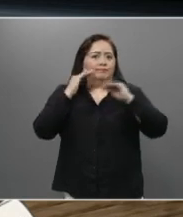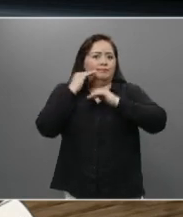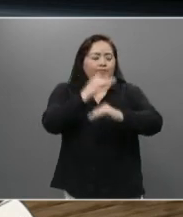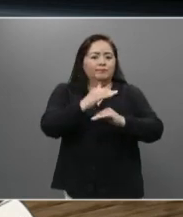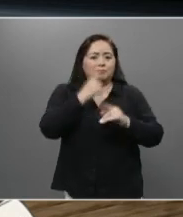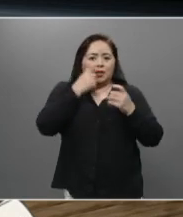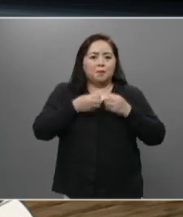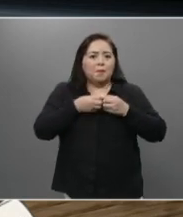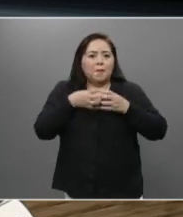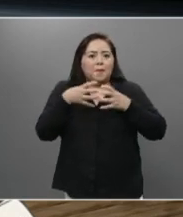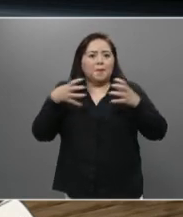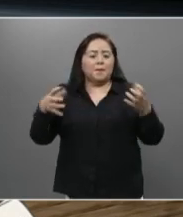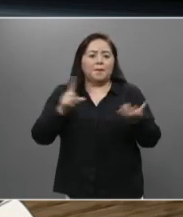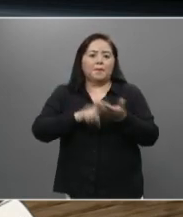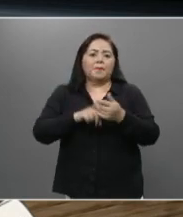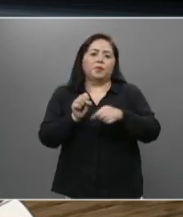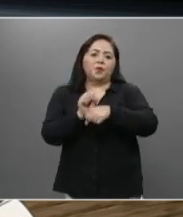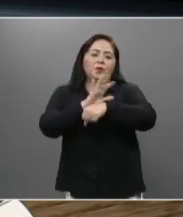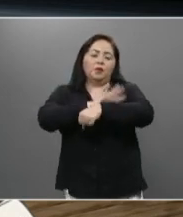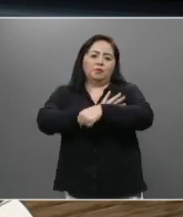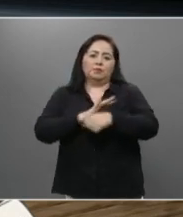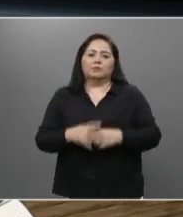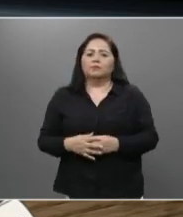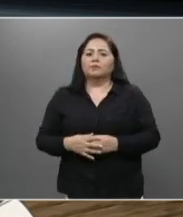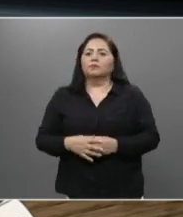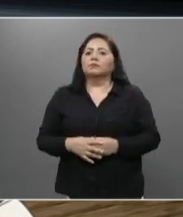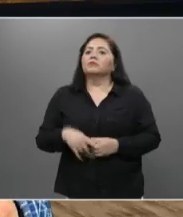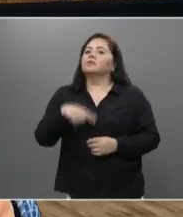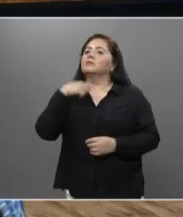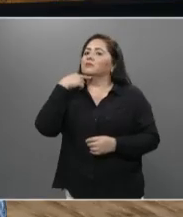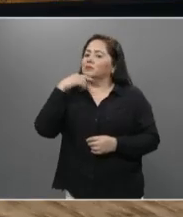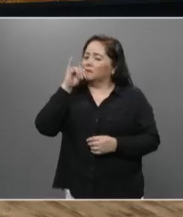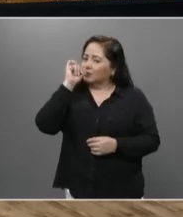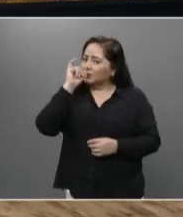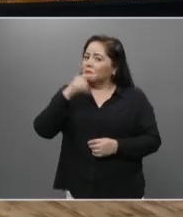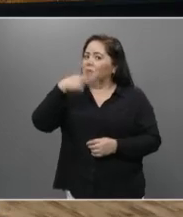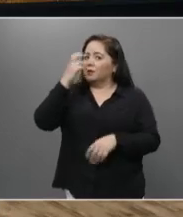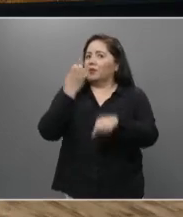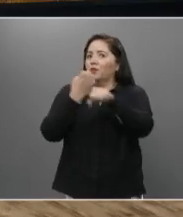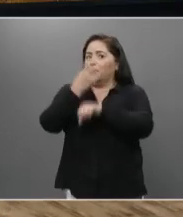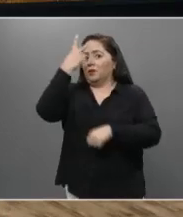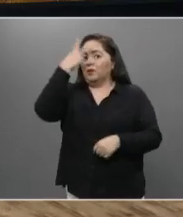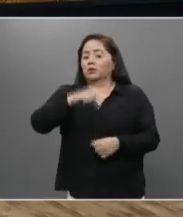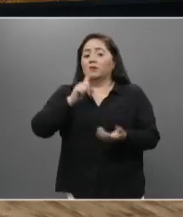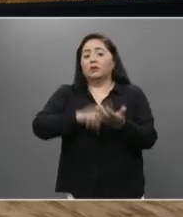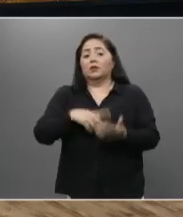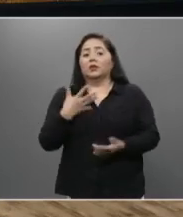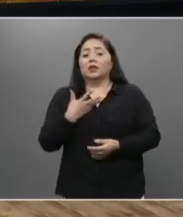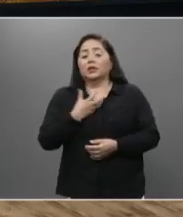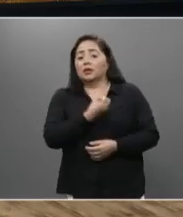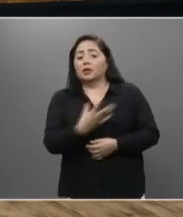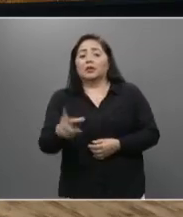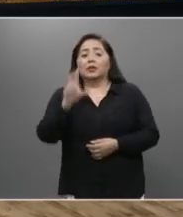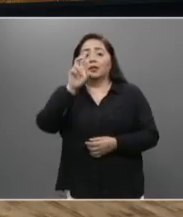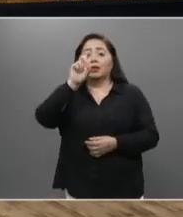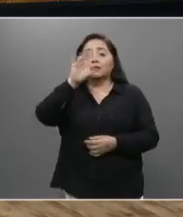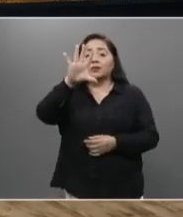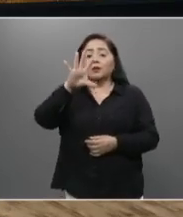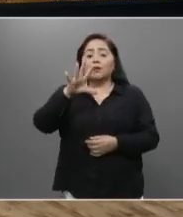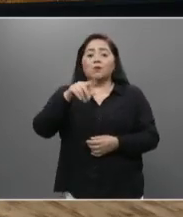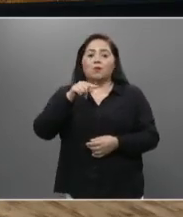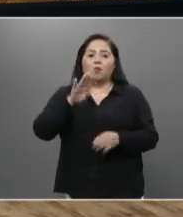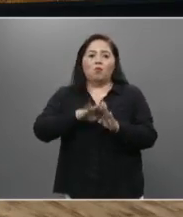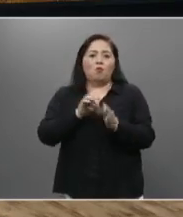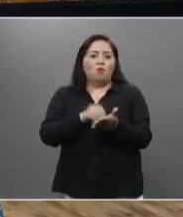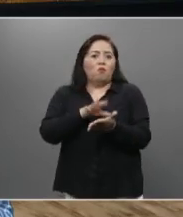expansión del coronavirus. Sí, bueno, el Estado de México tiene 35 casos confirmados,